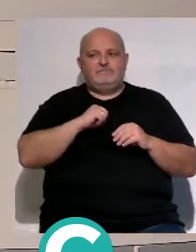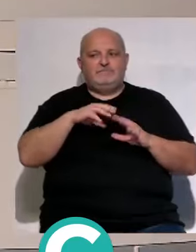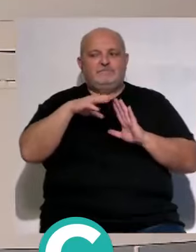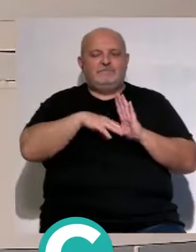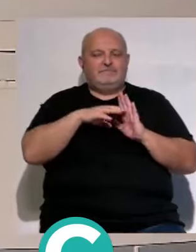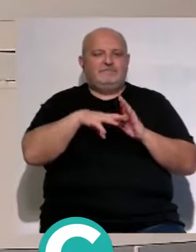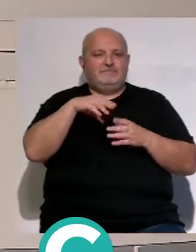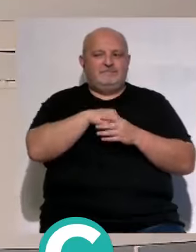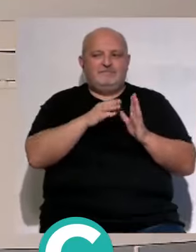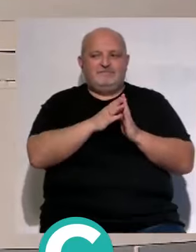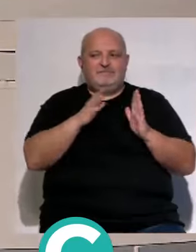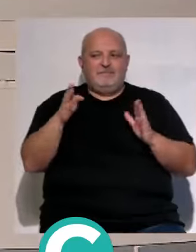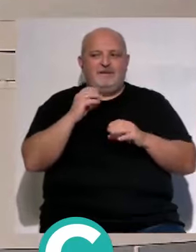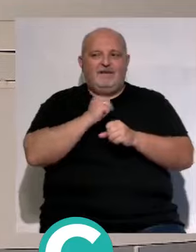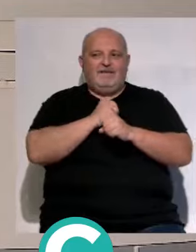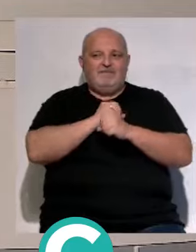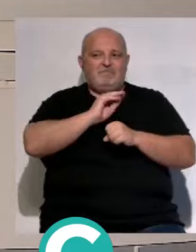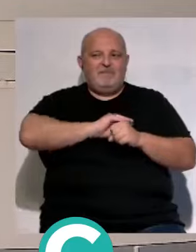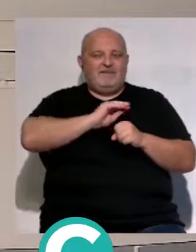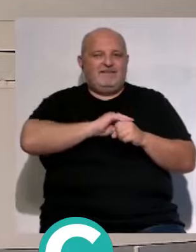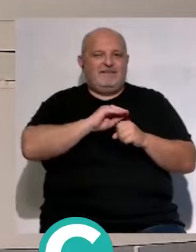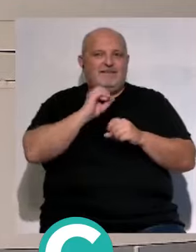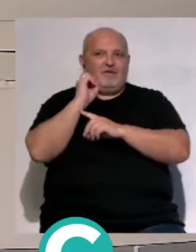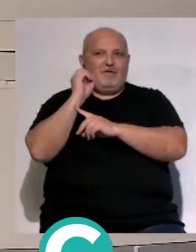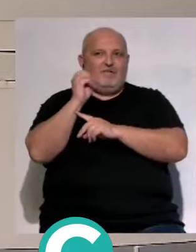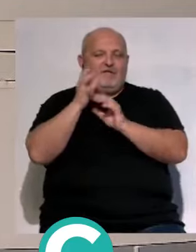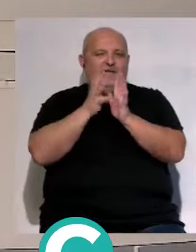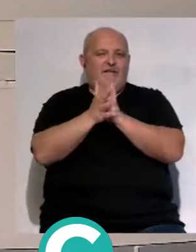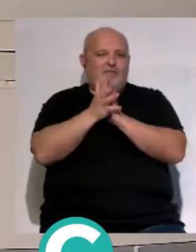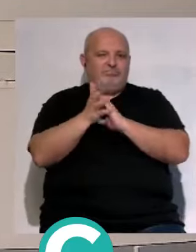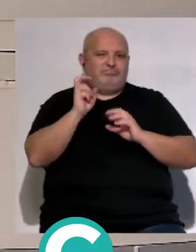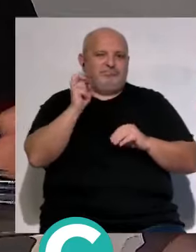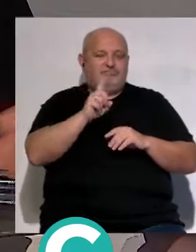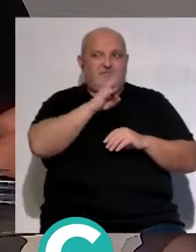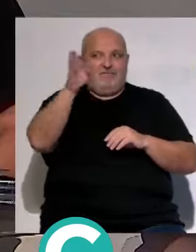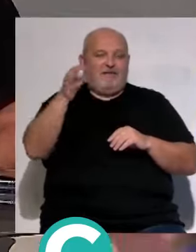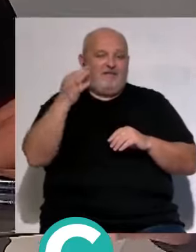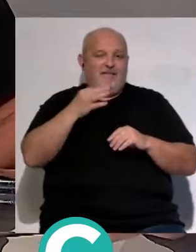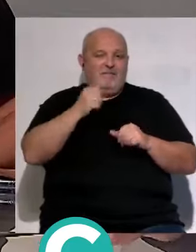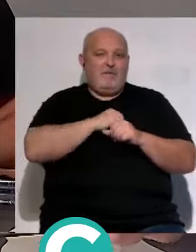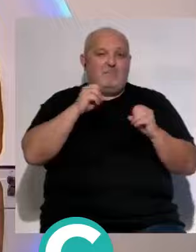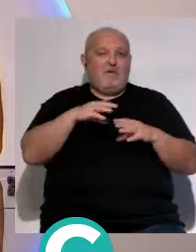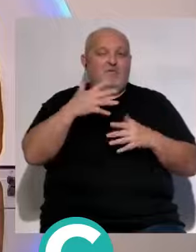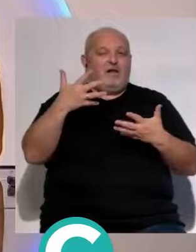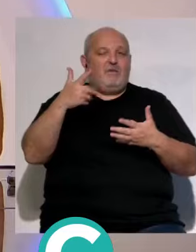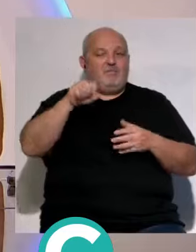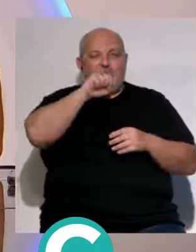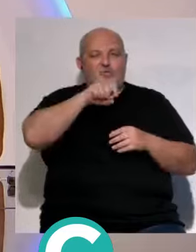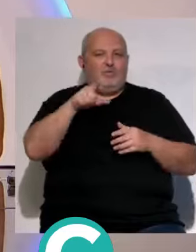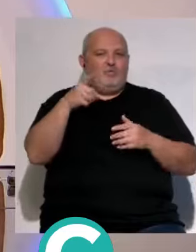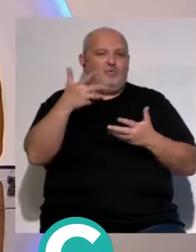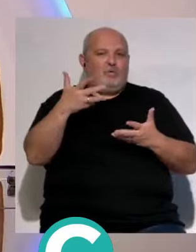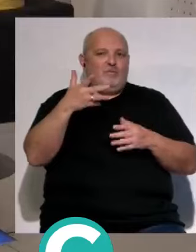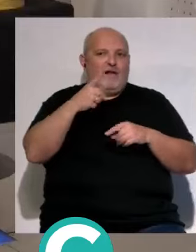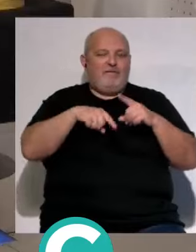programa tiene tareas tiene un montón de conferencias que dar y no he pedido lo que más le gusta a ver si va ahí hasta que lo teniendo la tele